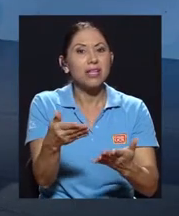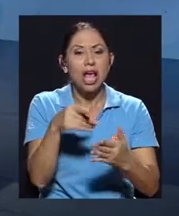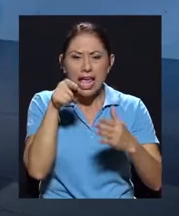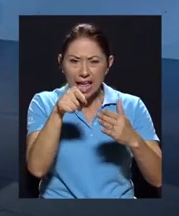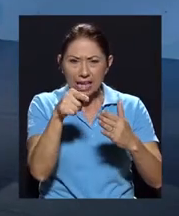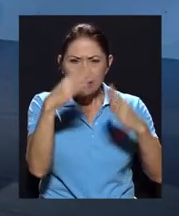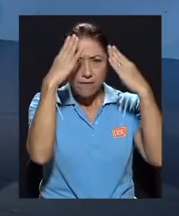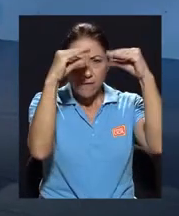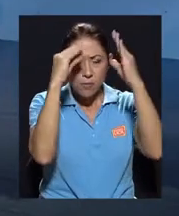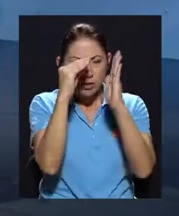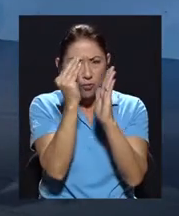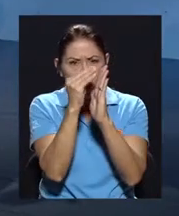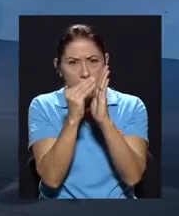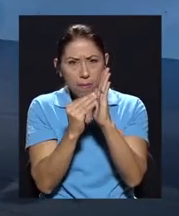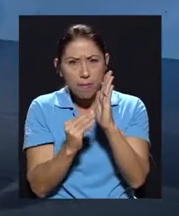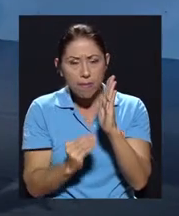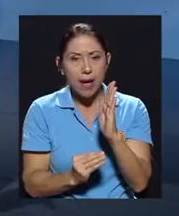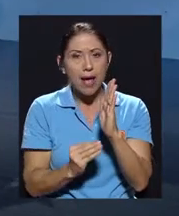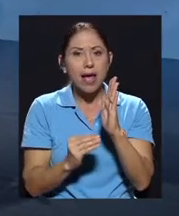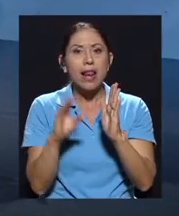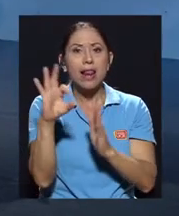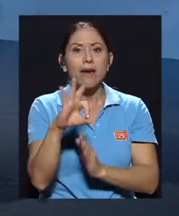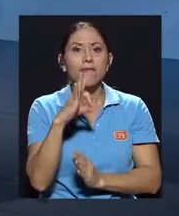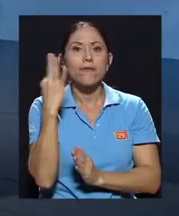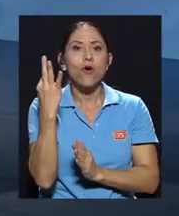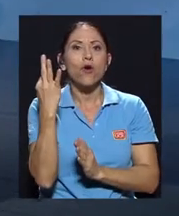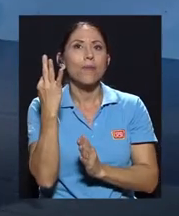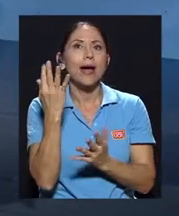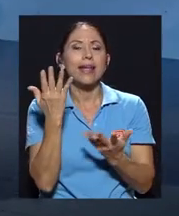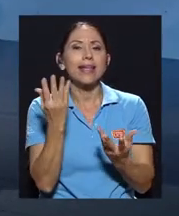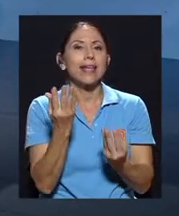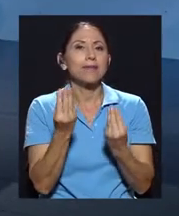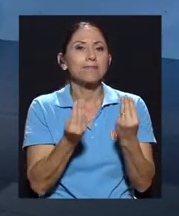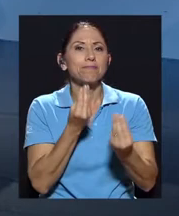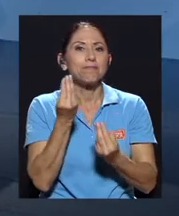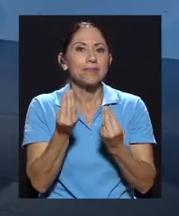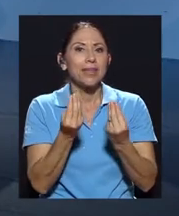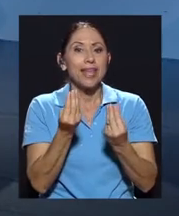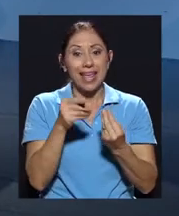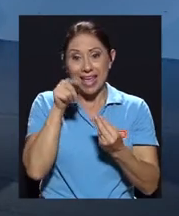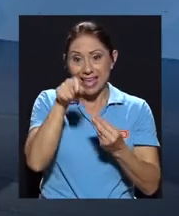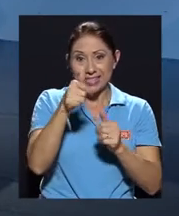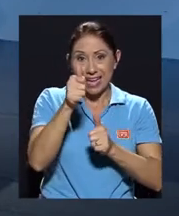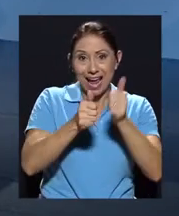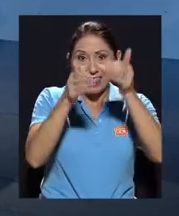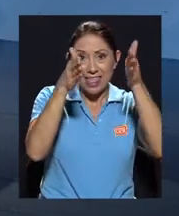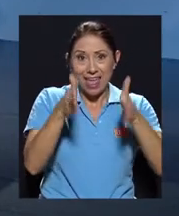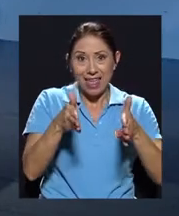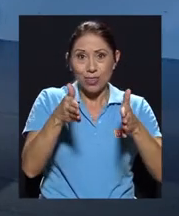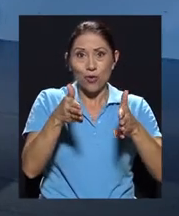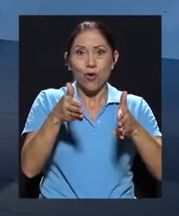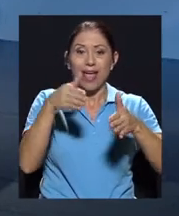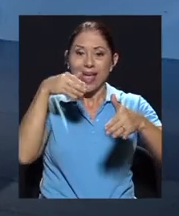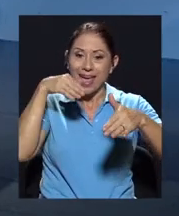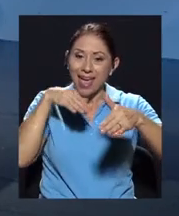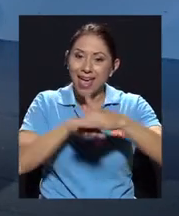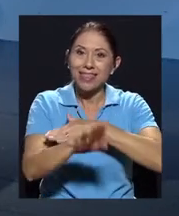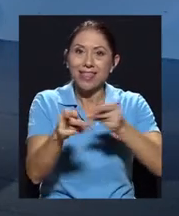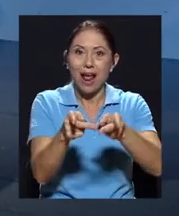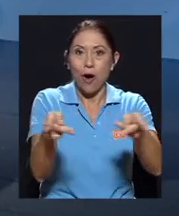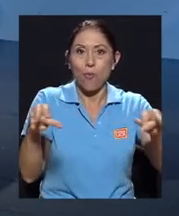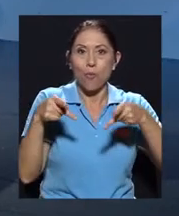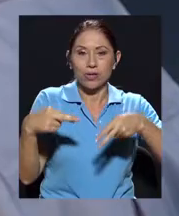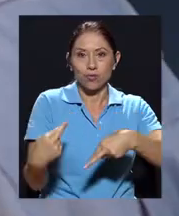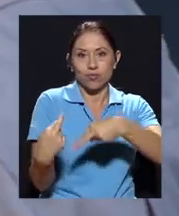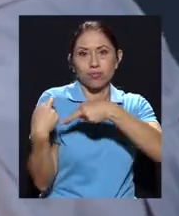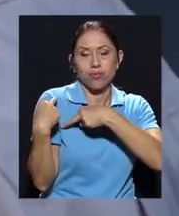como un registro de la forma en la que entra o la que podría entrar el candidato a la función pública. De esta forma, permitir a que